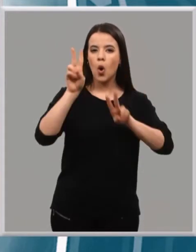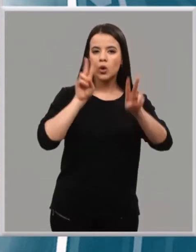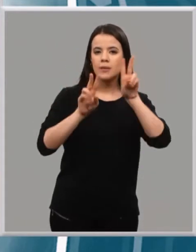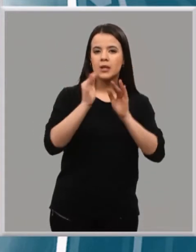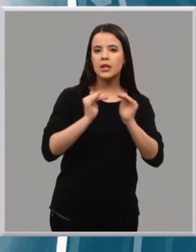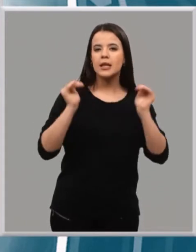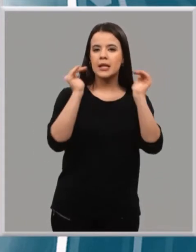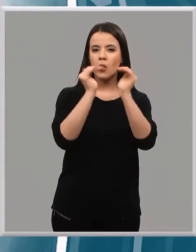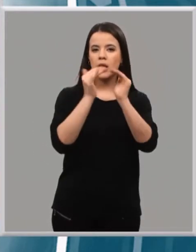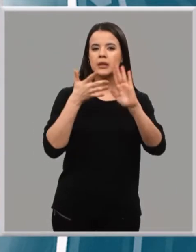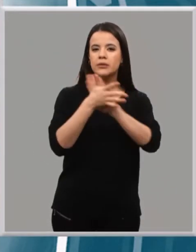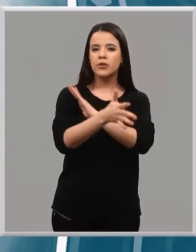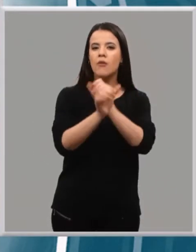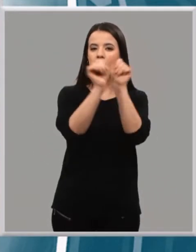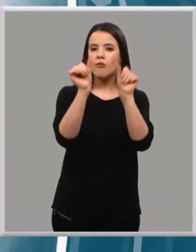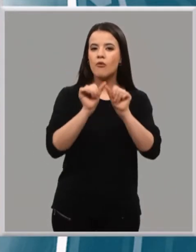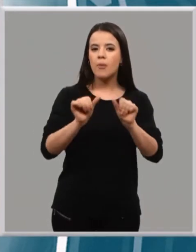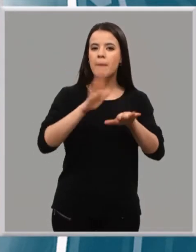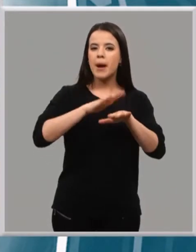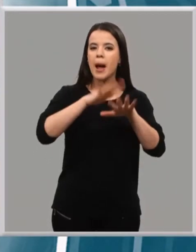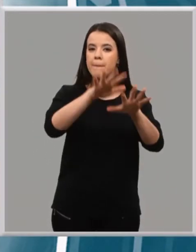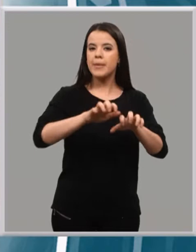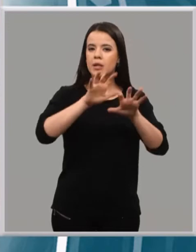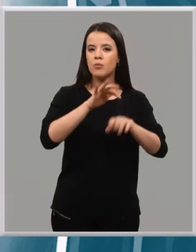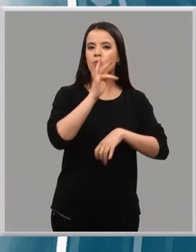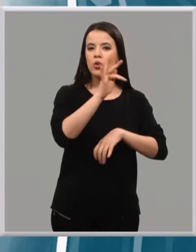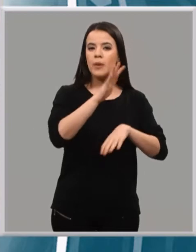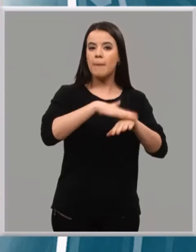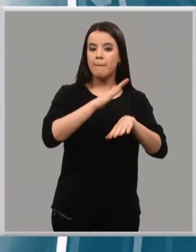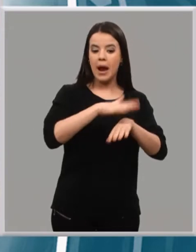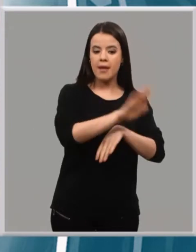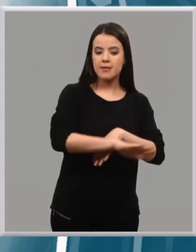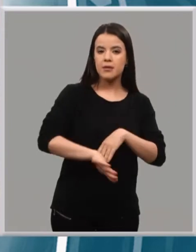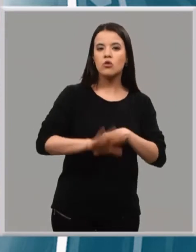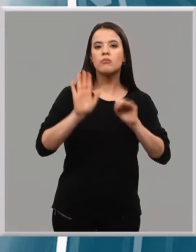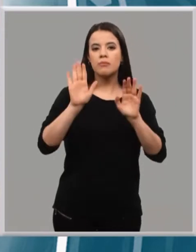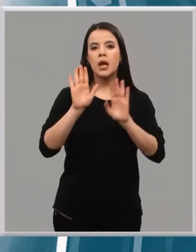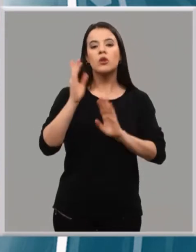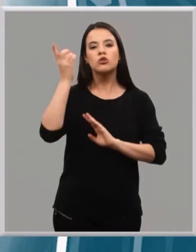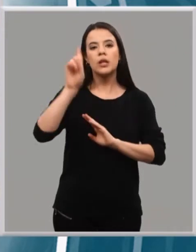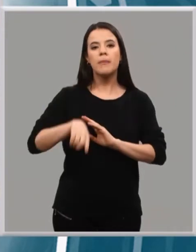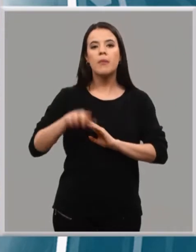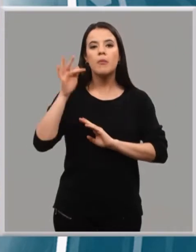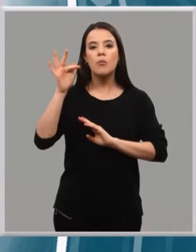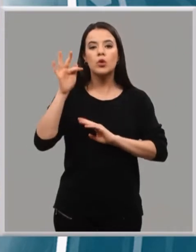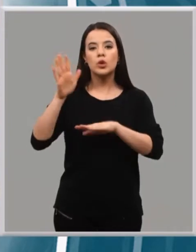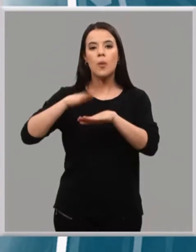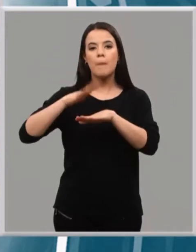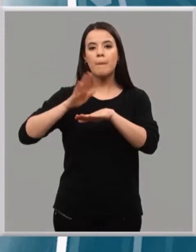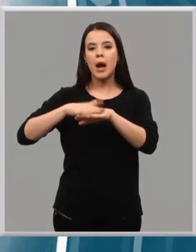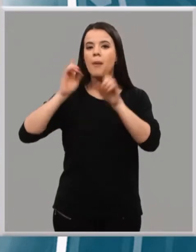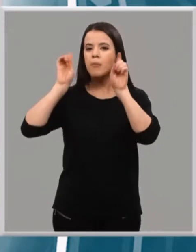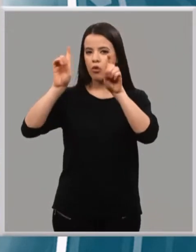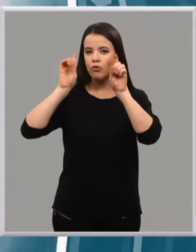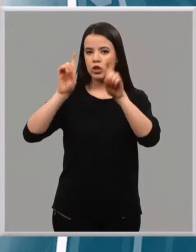aprendizaje muy positiva, no solo para los niños, sino como se está viendo en todas las corrientes, incluso a nivel europeo, entre los propios